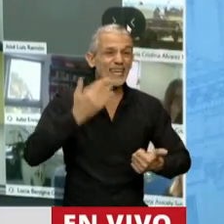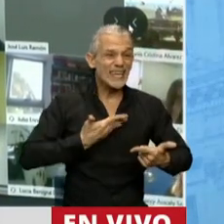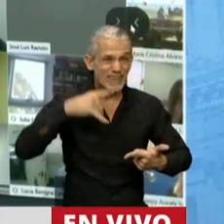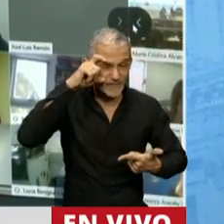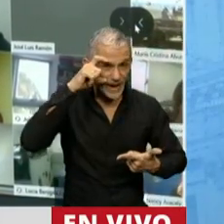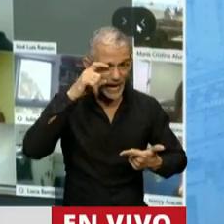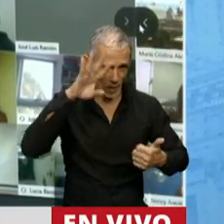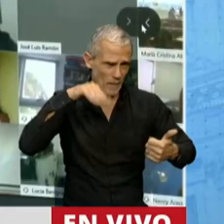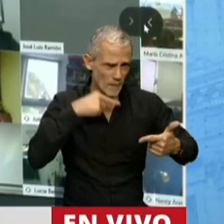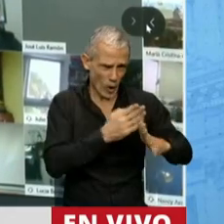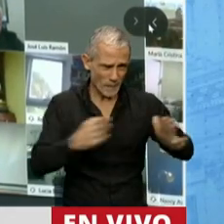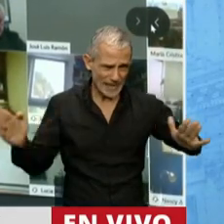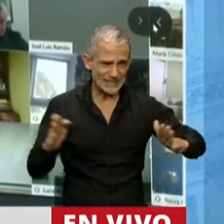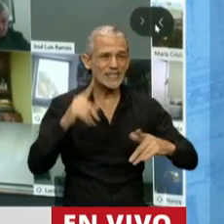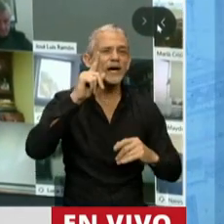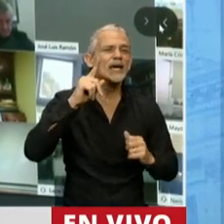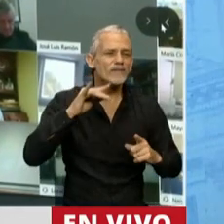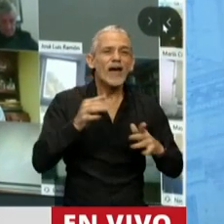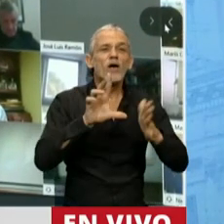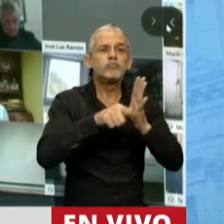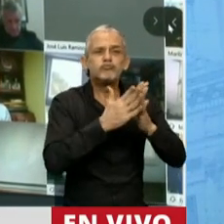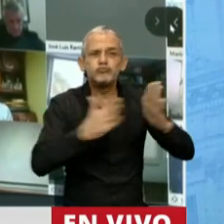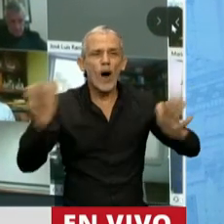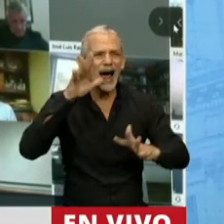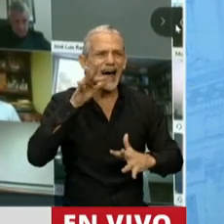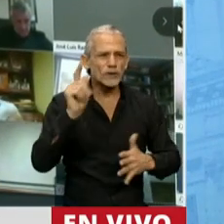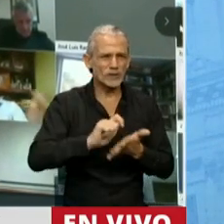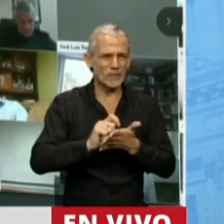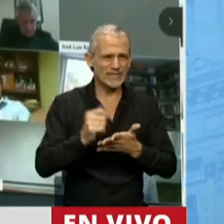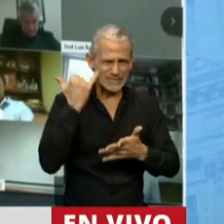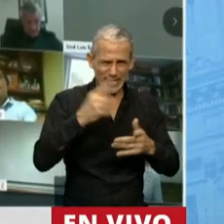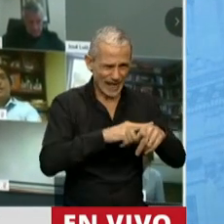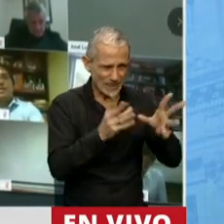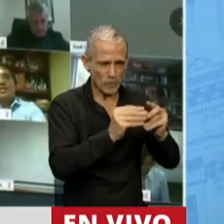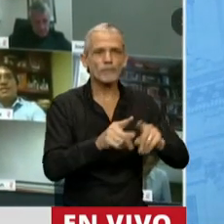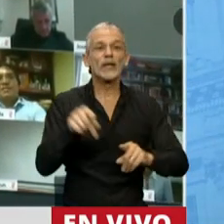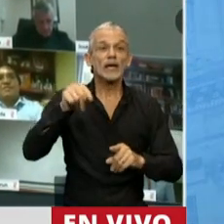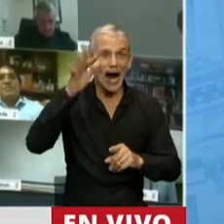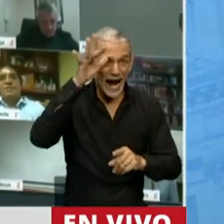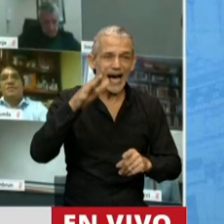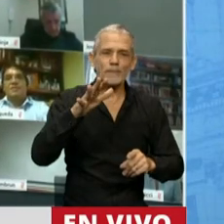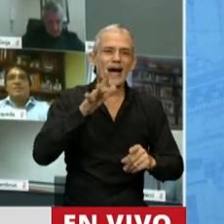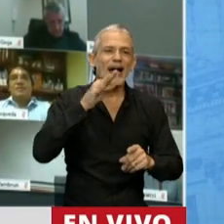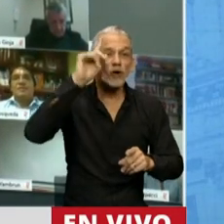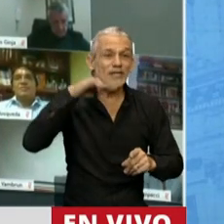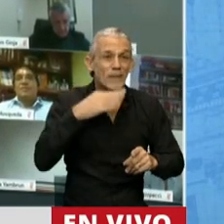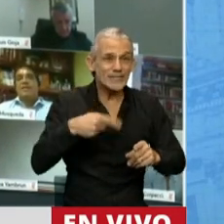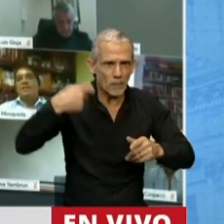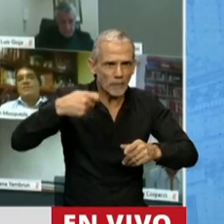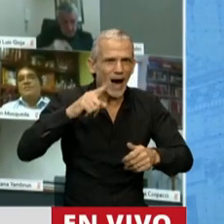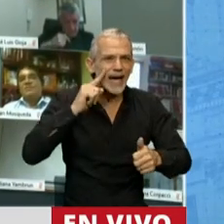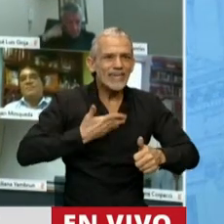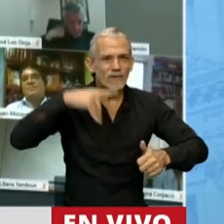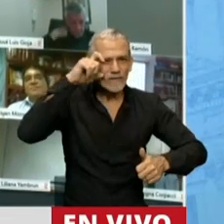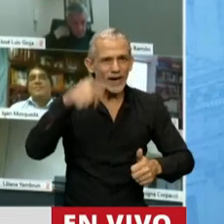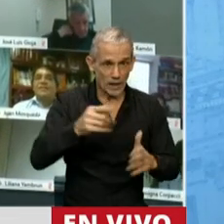mensual, no como es hoy, un IFE mensual durante 14 meses. Ya termino, Presidente, durante 14 meses. Entonces, acá vemos